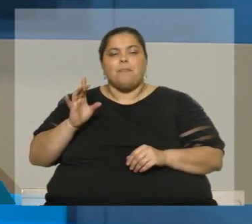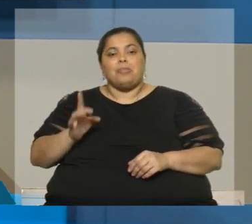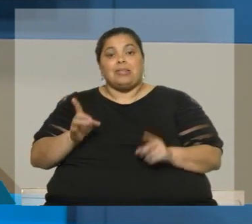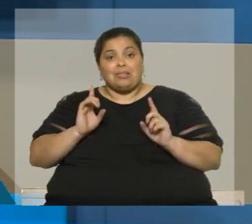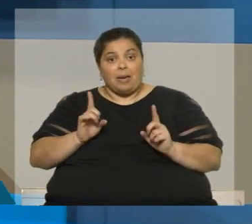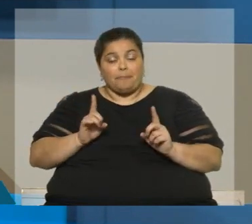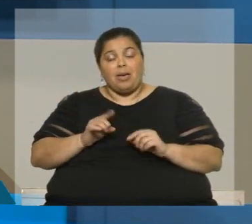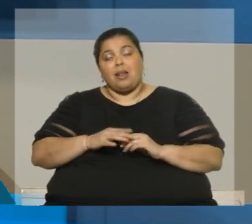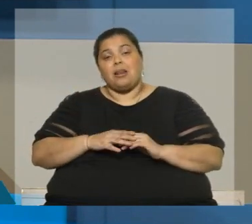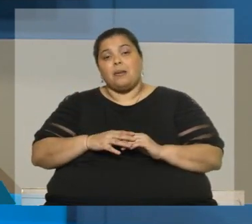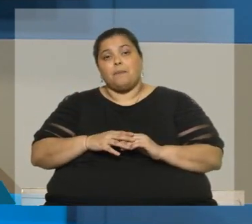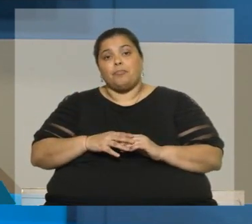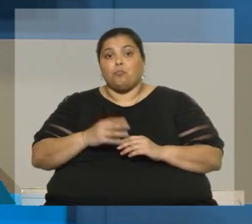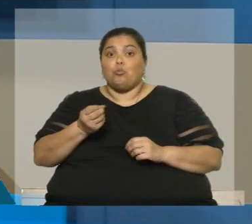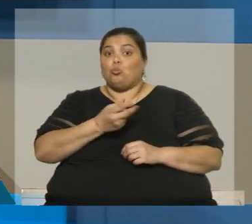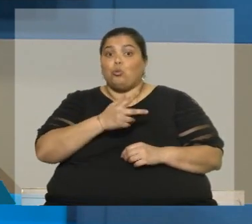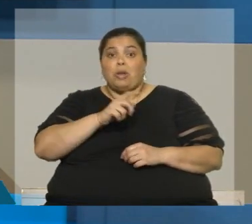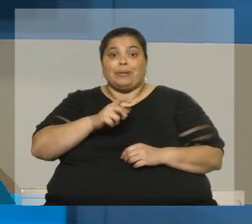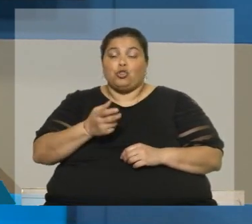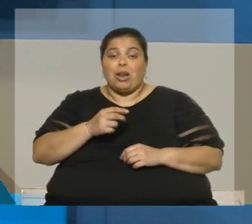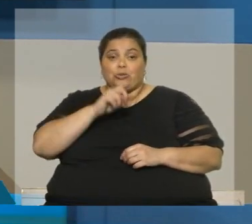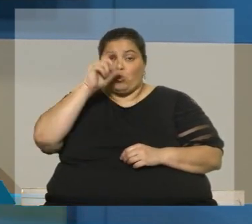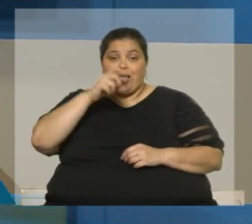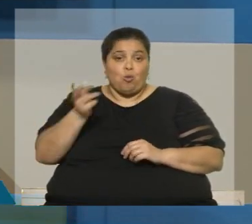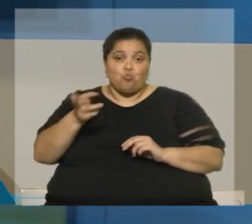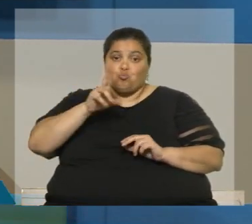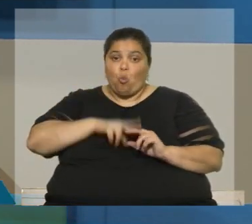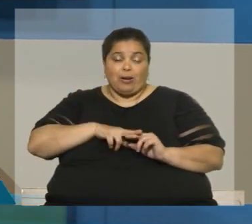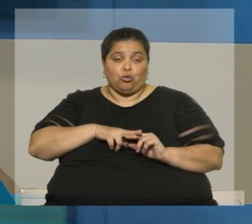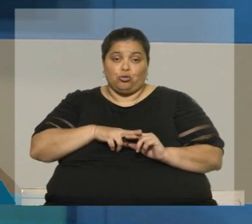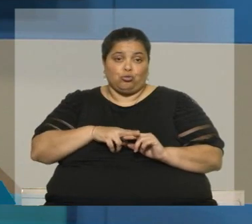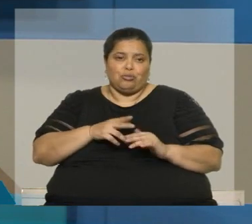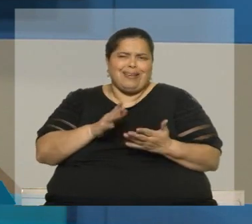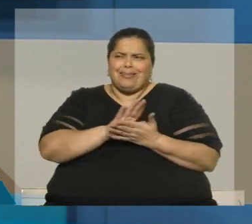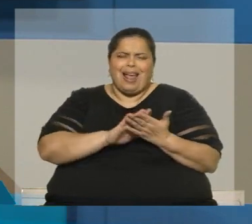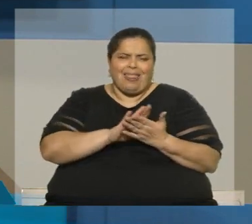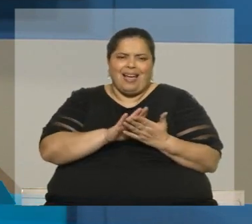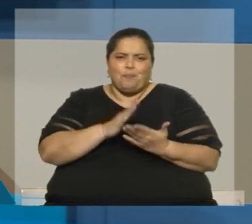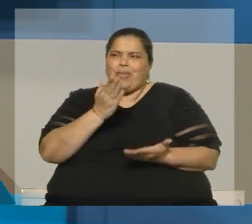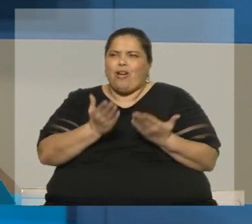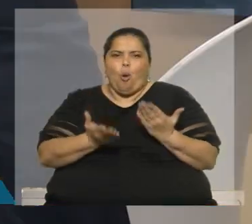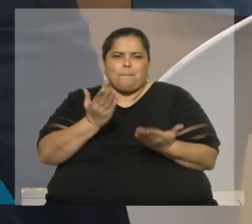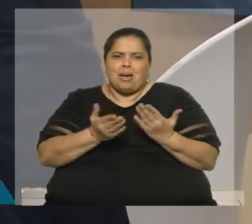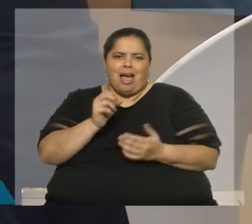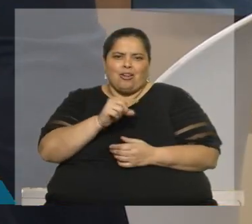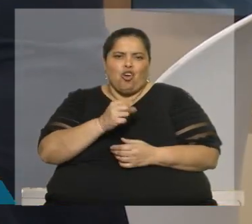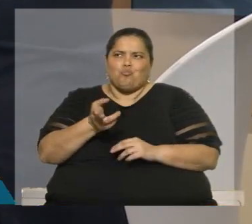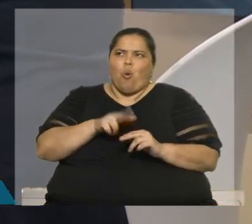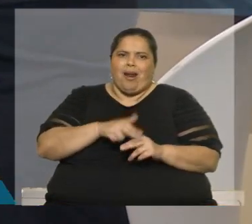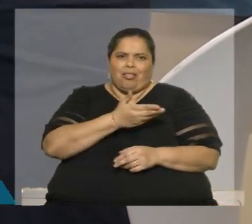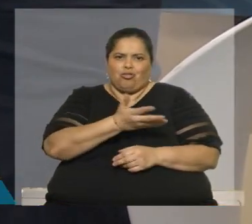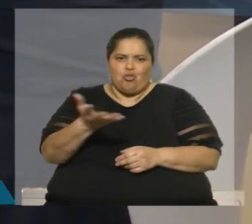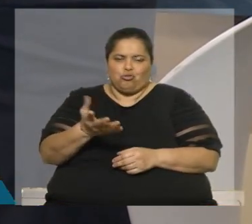ucranianos en vidas humanas. Es decir, nada es comparable con la pérdida de vidas humanas. La Unión Europea está aportando